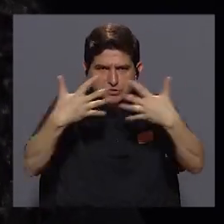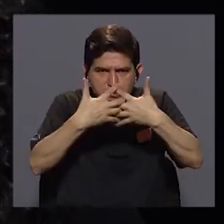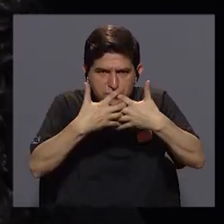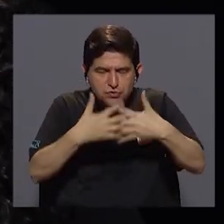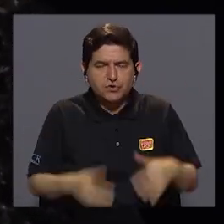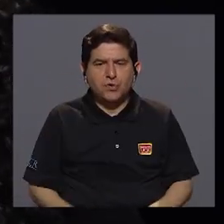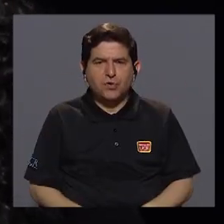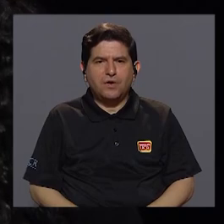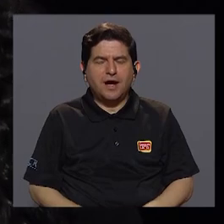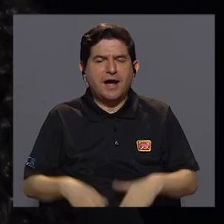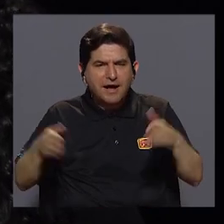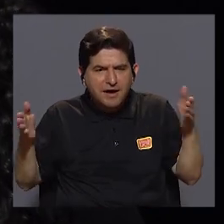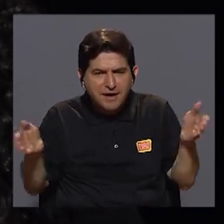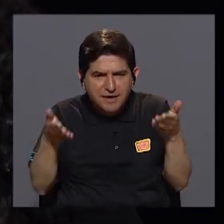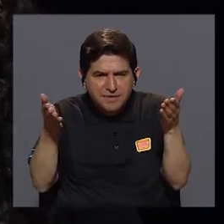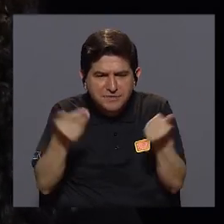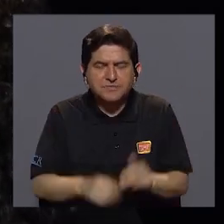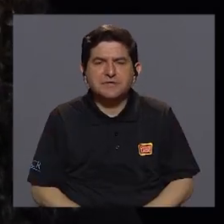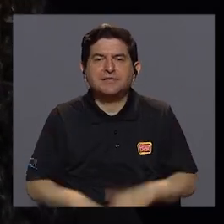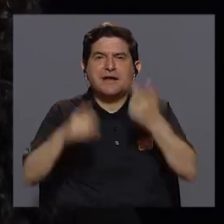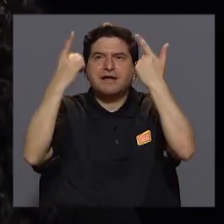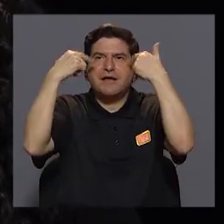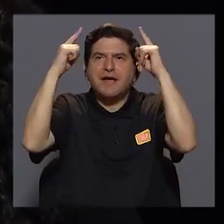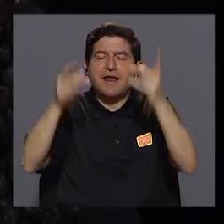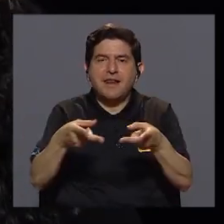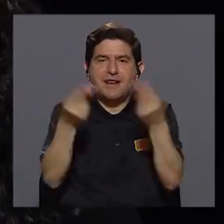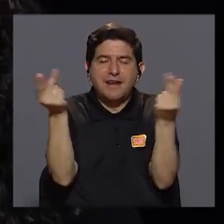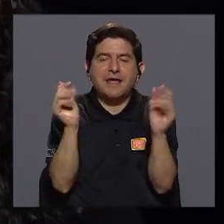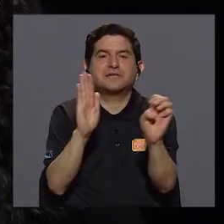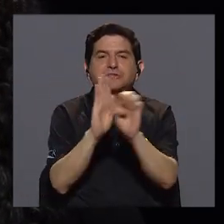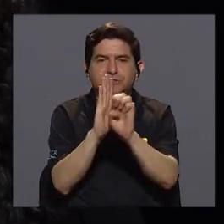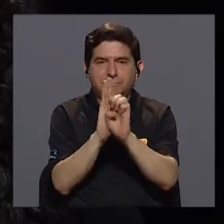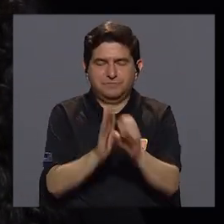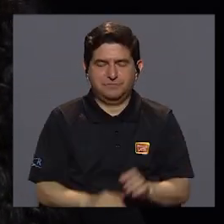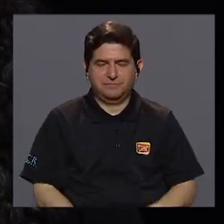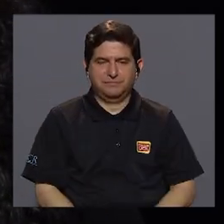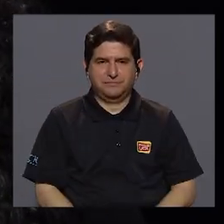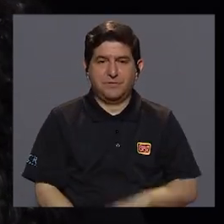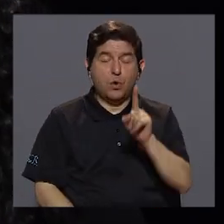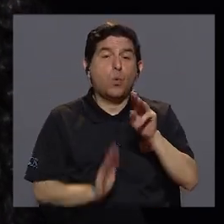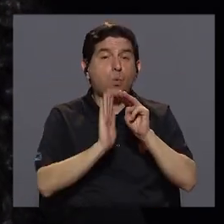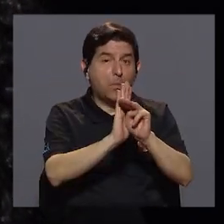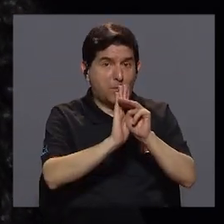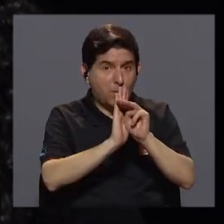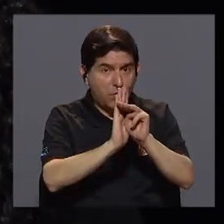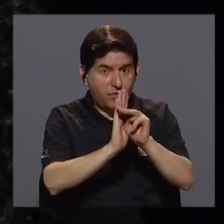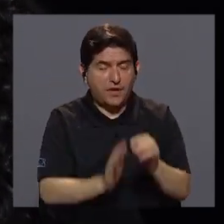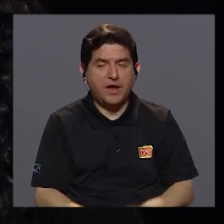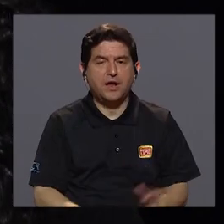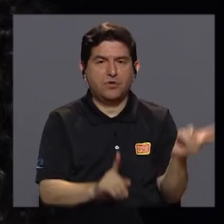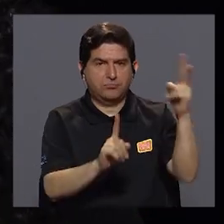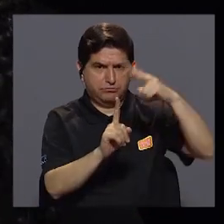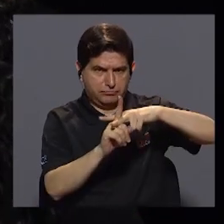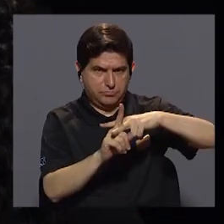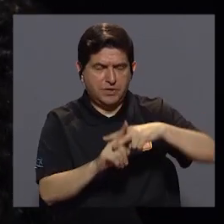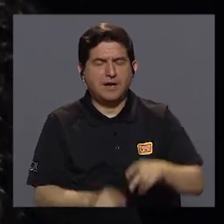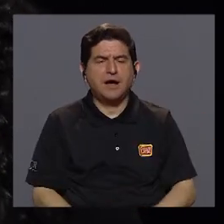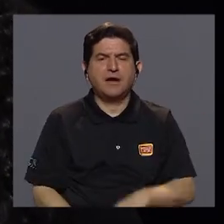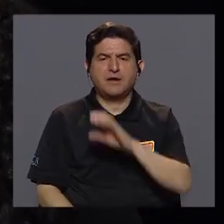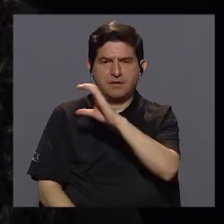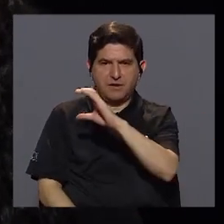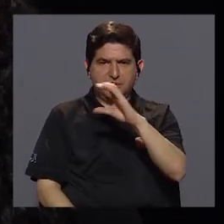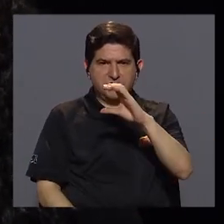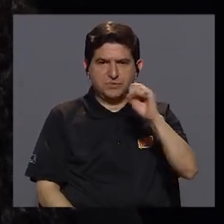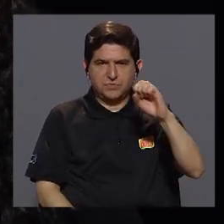que promuevan la eficiencia en el gasto. Es decir, por ejemplo, hay una modalidad que se implementa, que ha implementado la